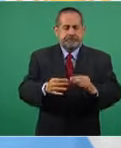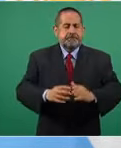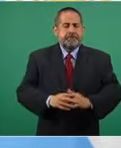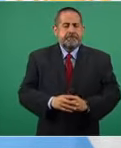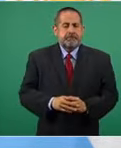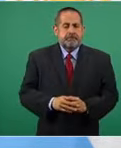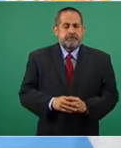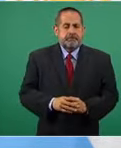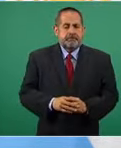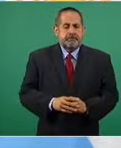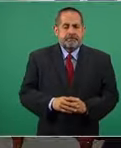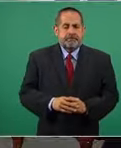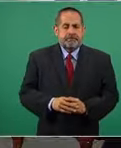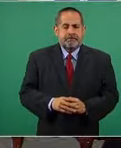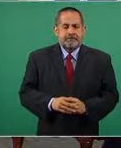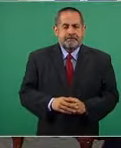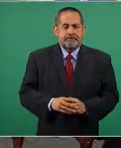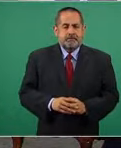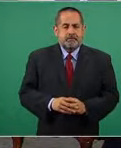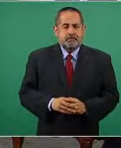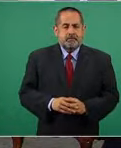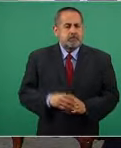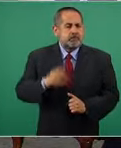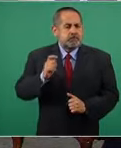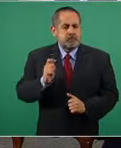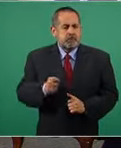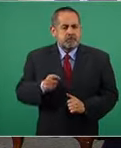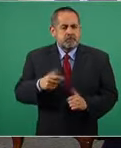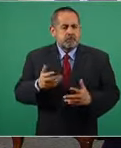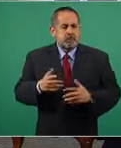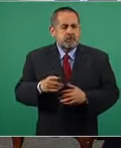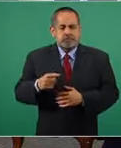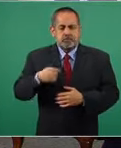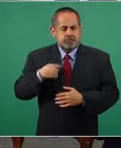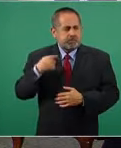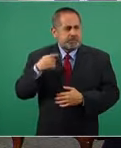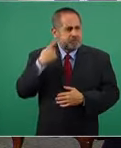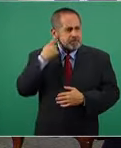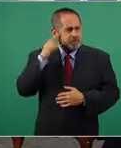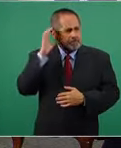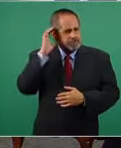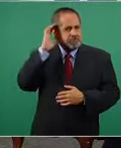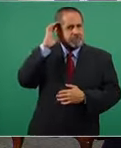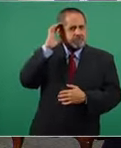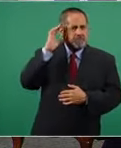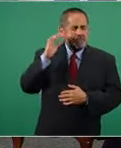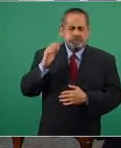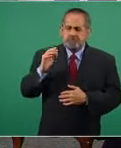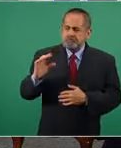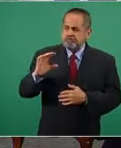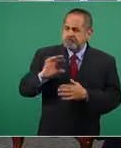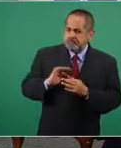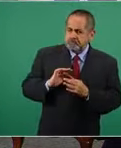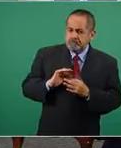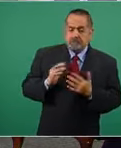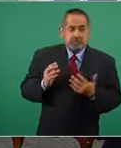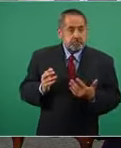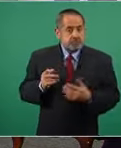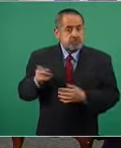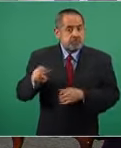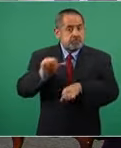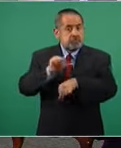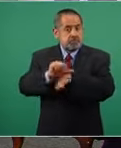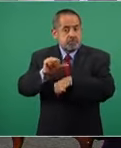surge porque me entero de que en Argentina estaban